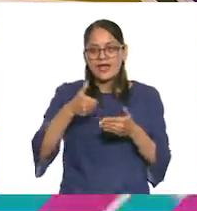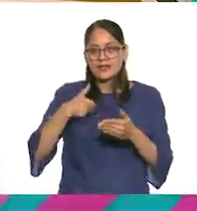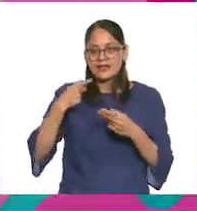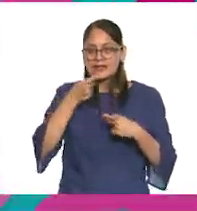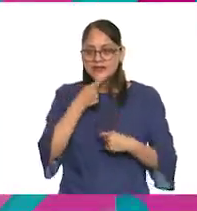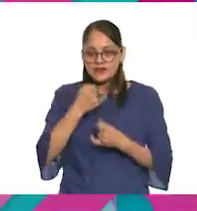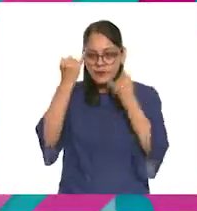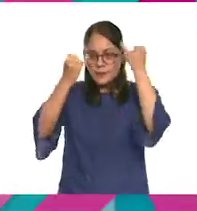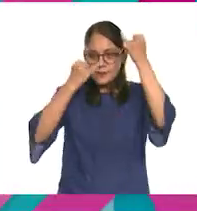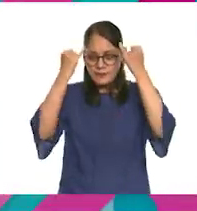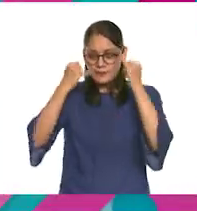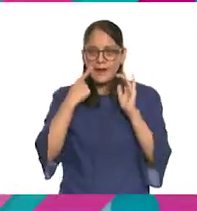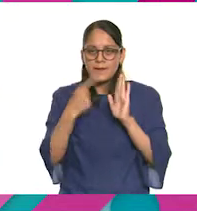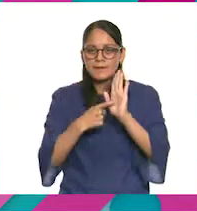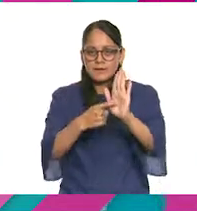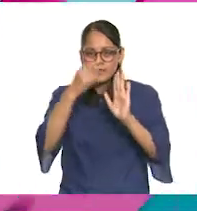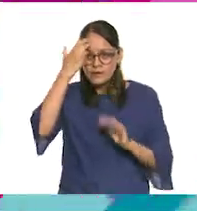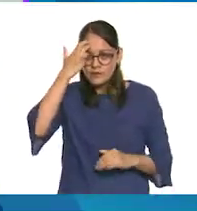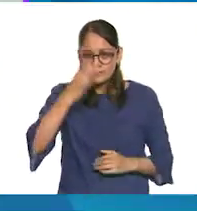y los niños.